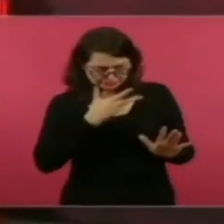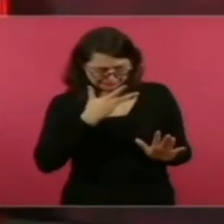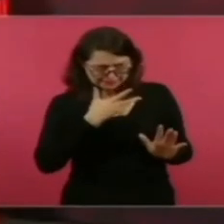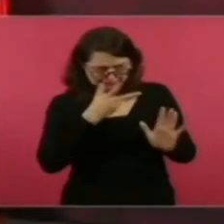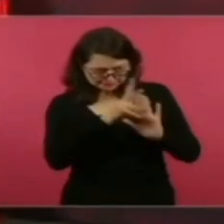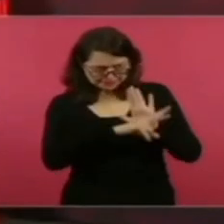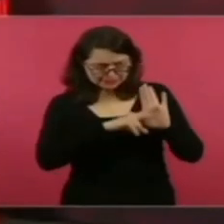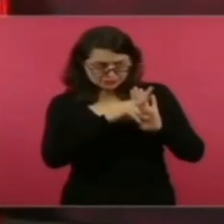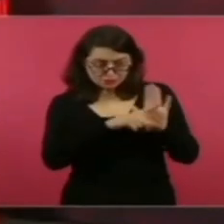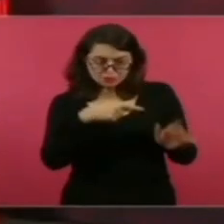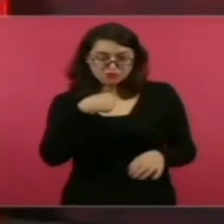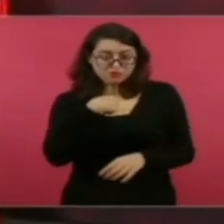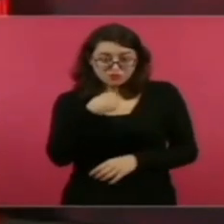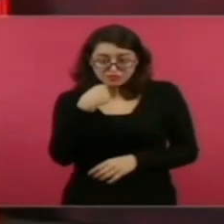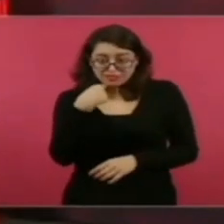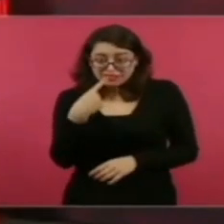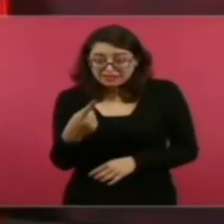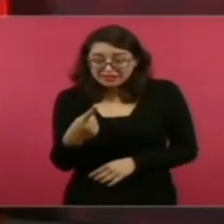lo que dije